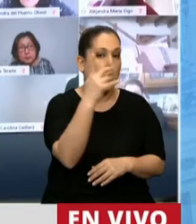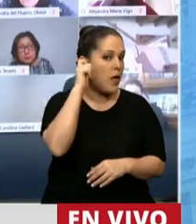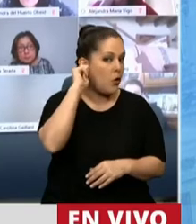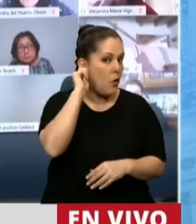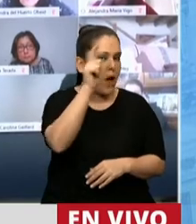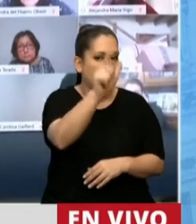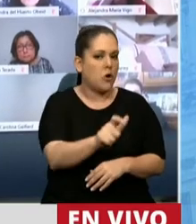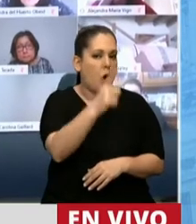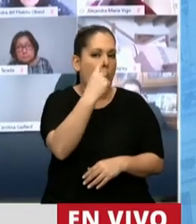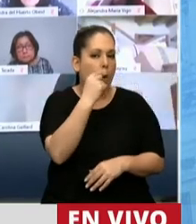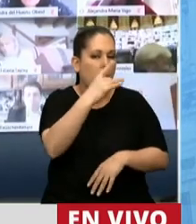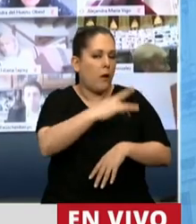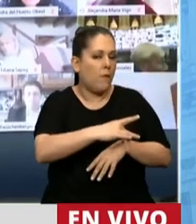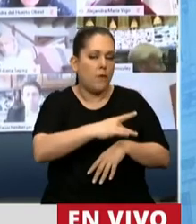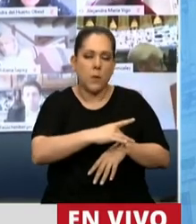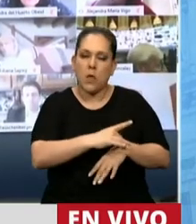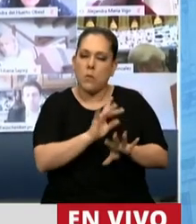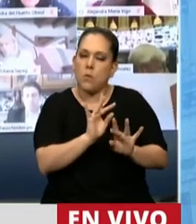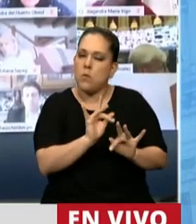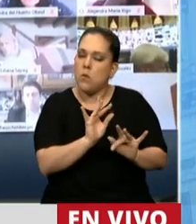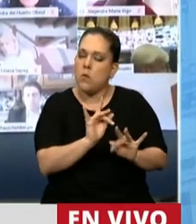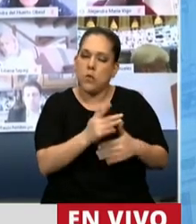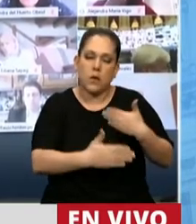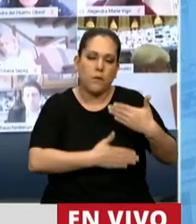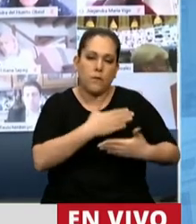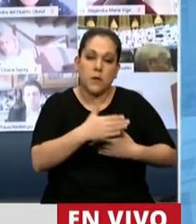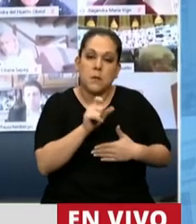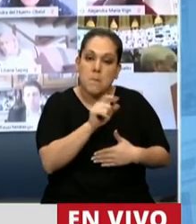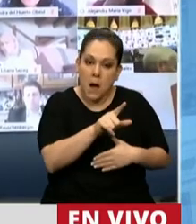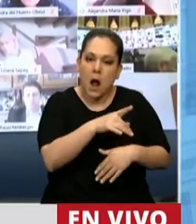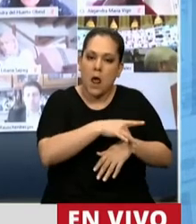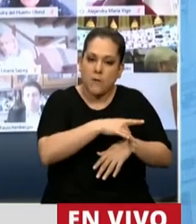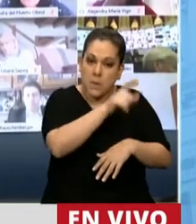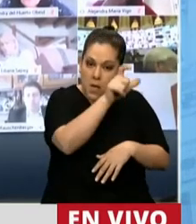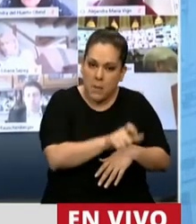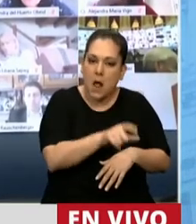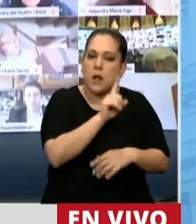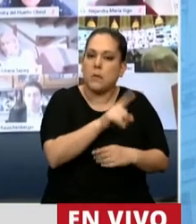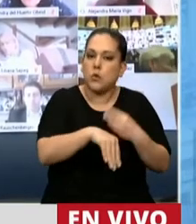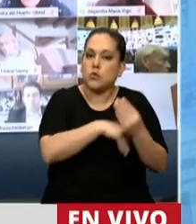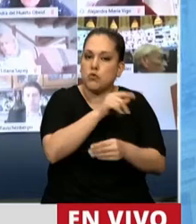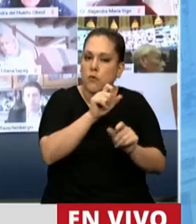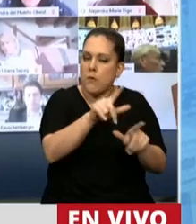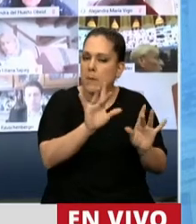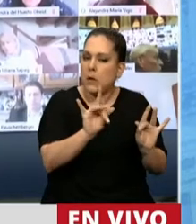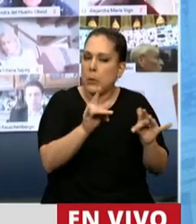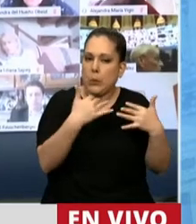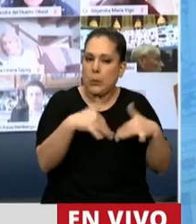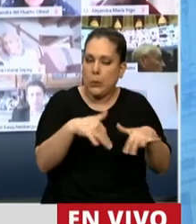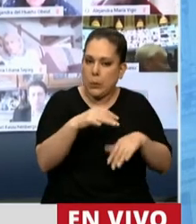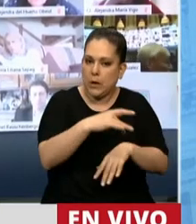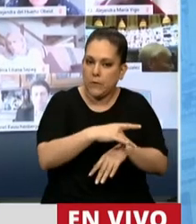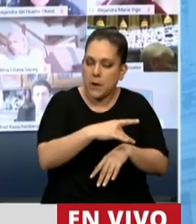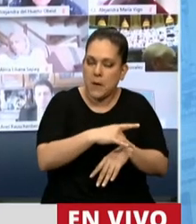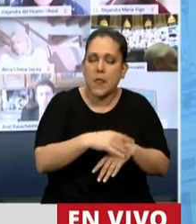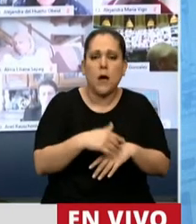enfermedad que fue muy difícil de sobrellevar para él y su familia. Y más allá, quería comentar, que